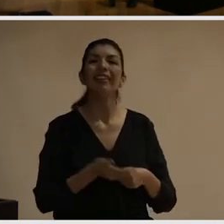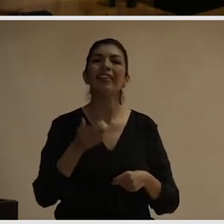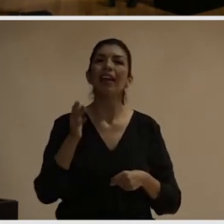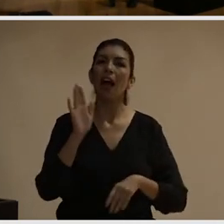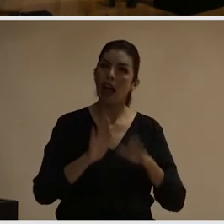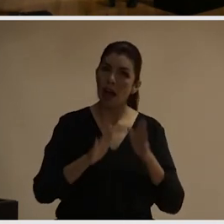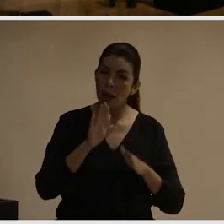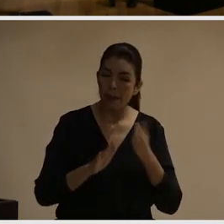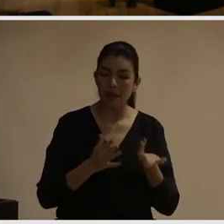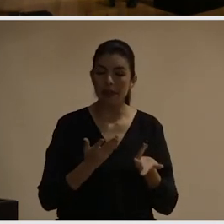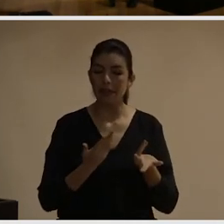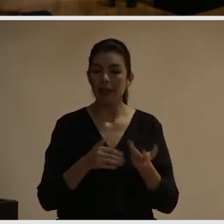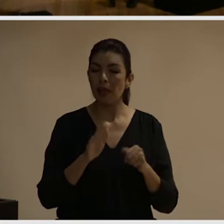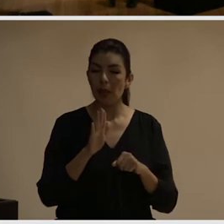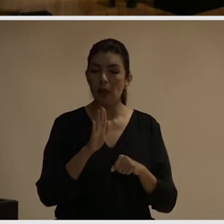yo pienso que